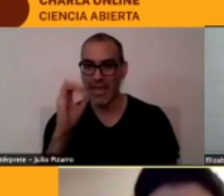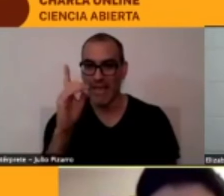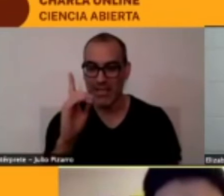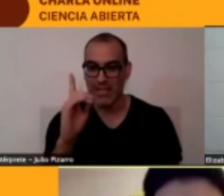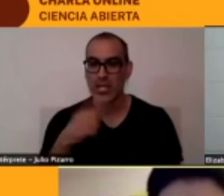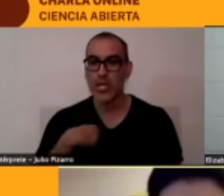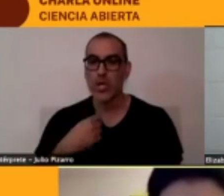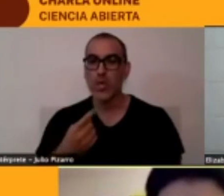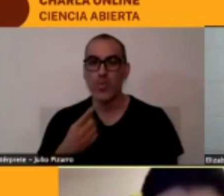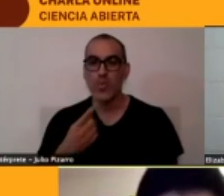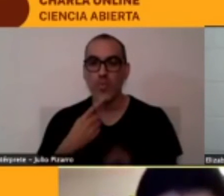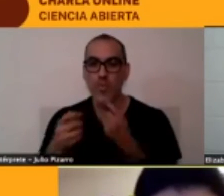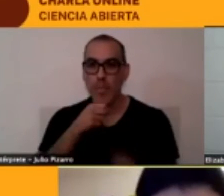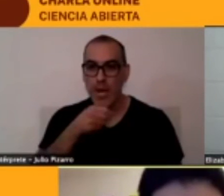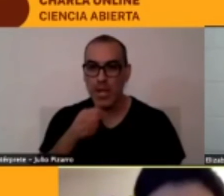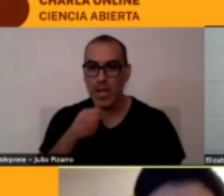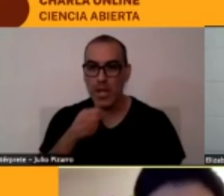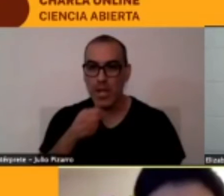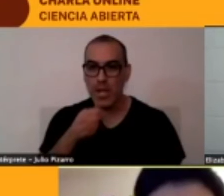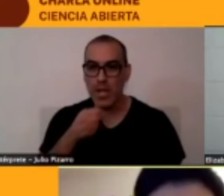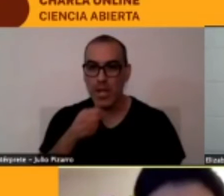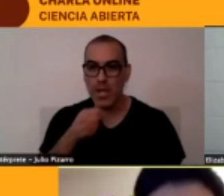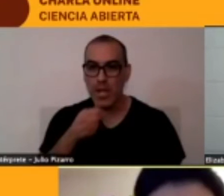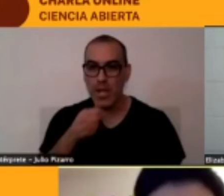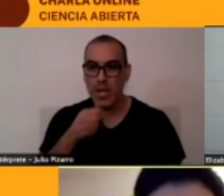Perfecto. Gracias.